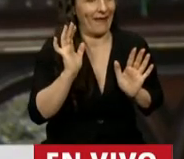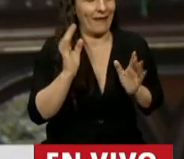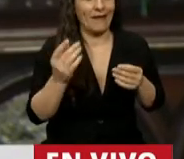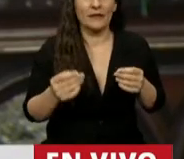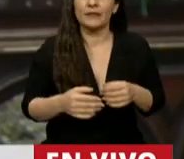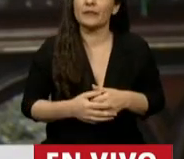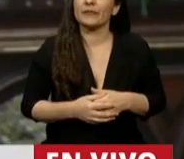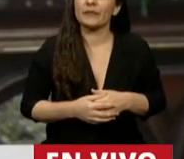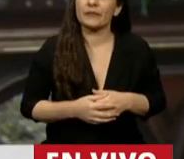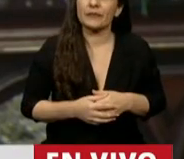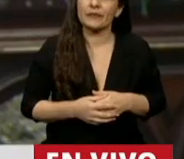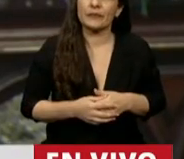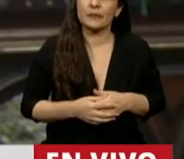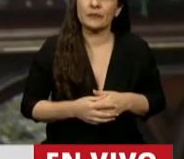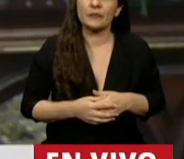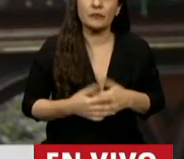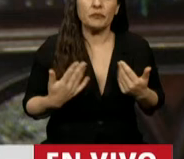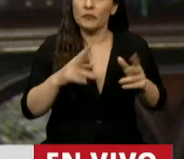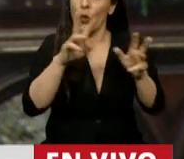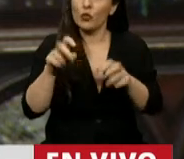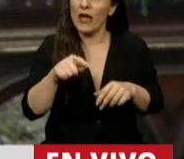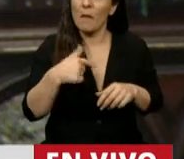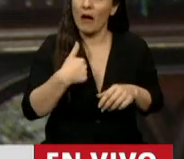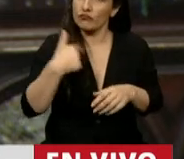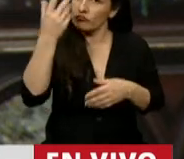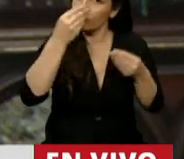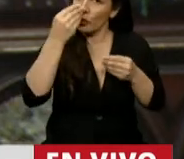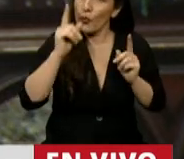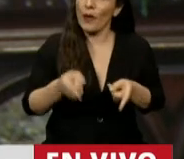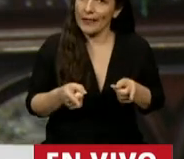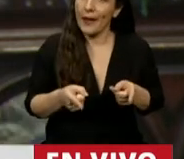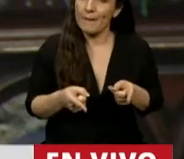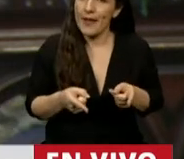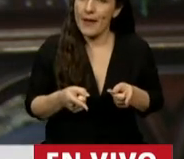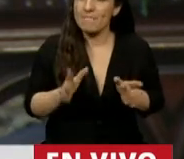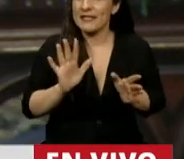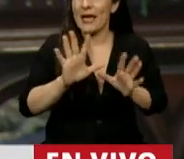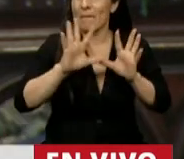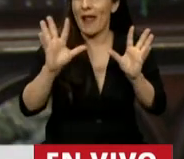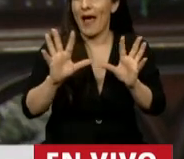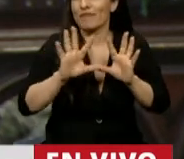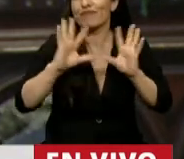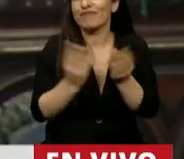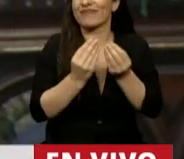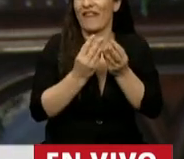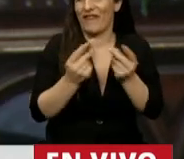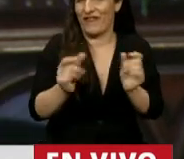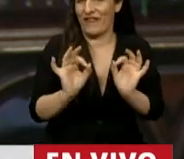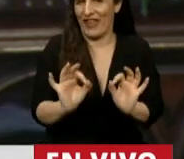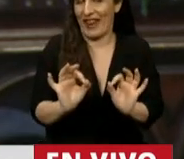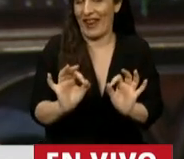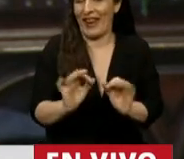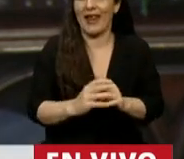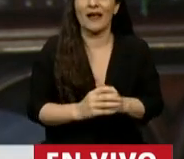Después hay un tema que a me preocupa también, y a modo de cierre esto, que